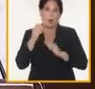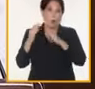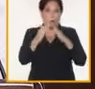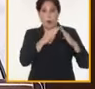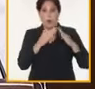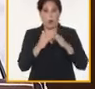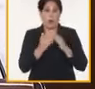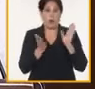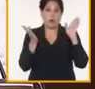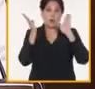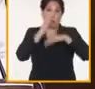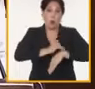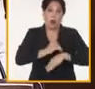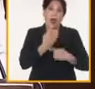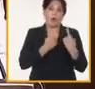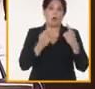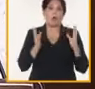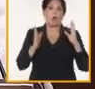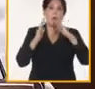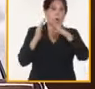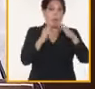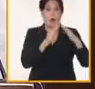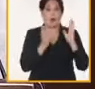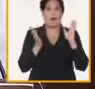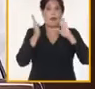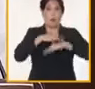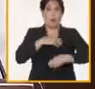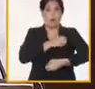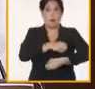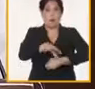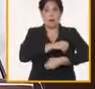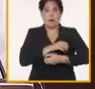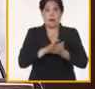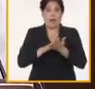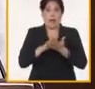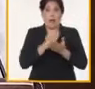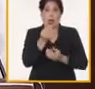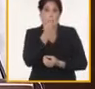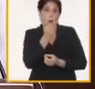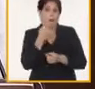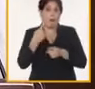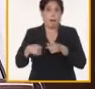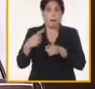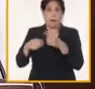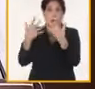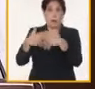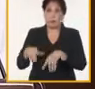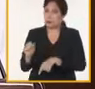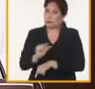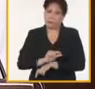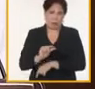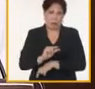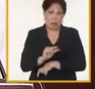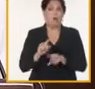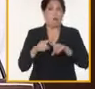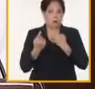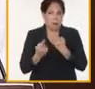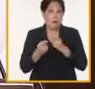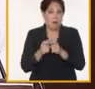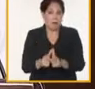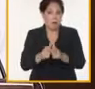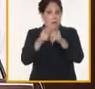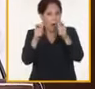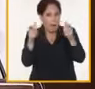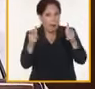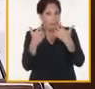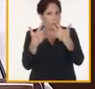desabastecimientos de productos agropecuarios. Incrementar la producción a nivel territorial resulta